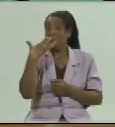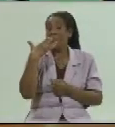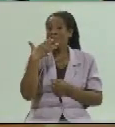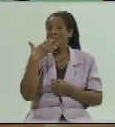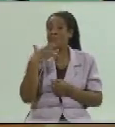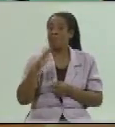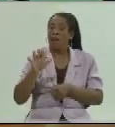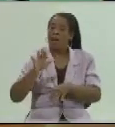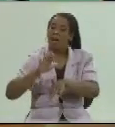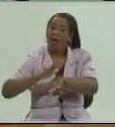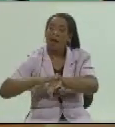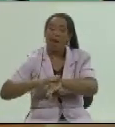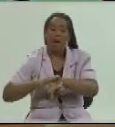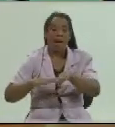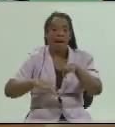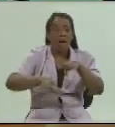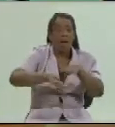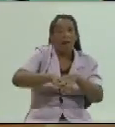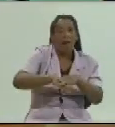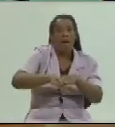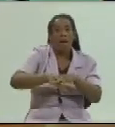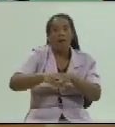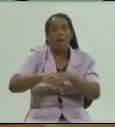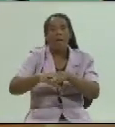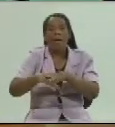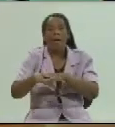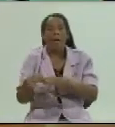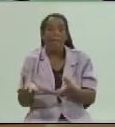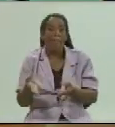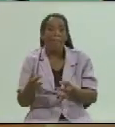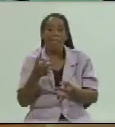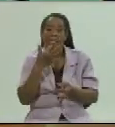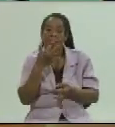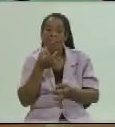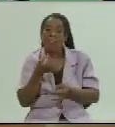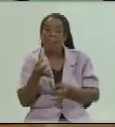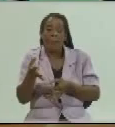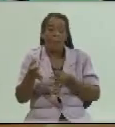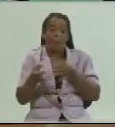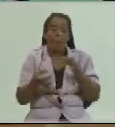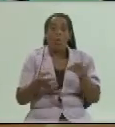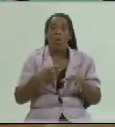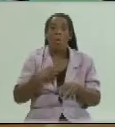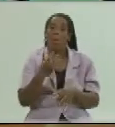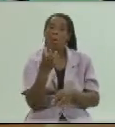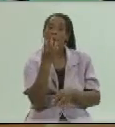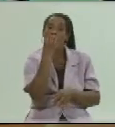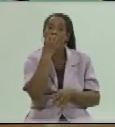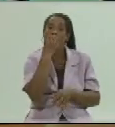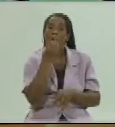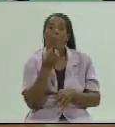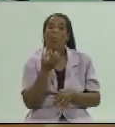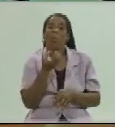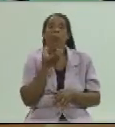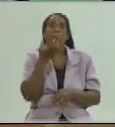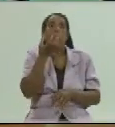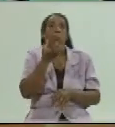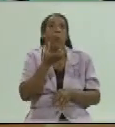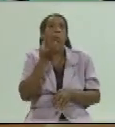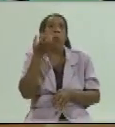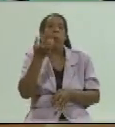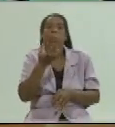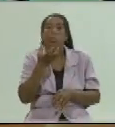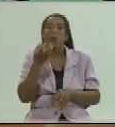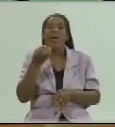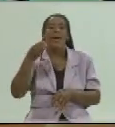superficies contaminadas con la propia partícula o por los aerosoles que se crean en el polvo con los virus cuando yo